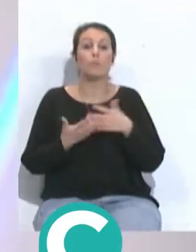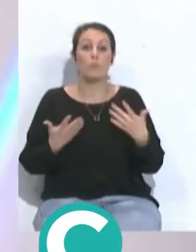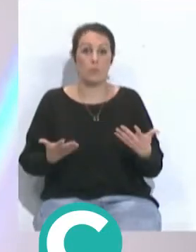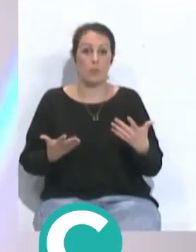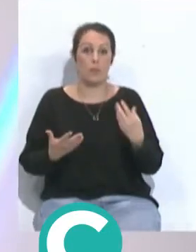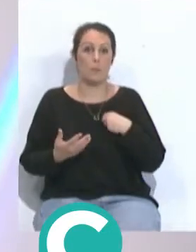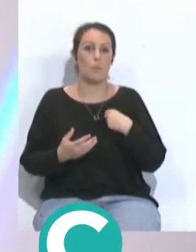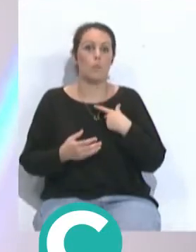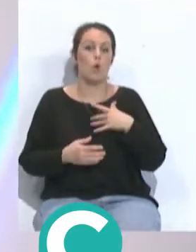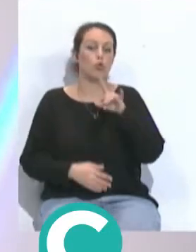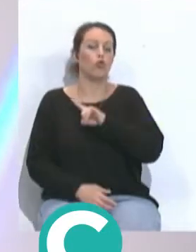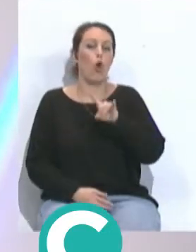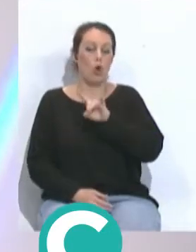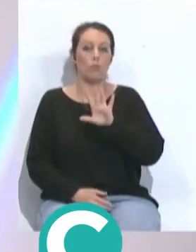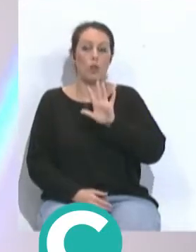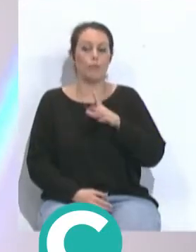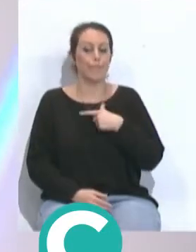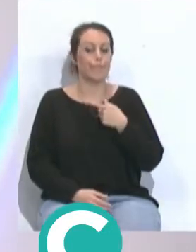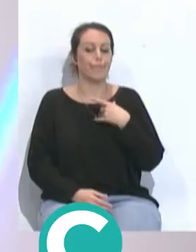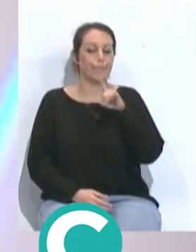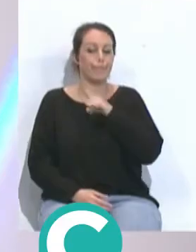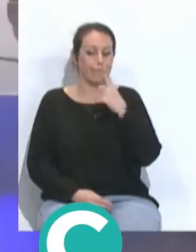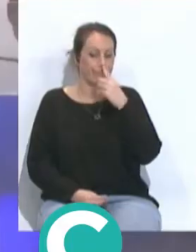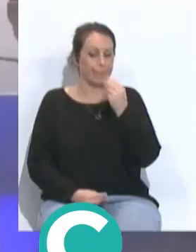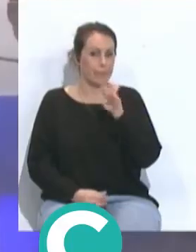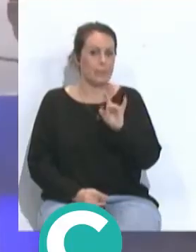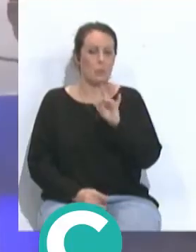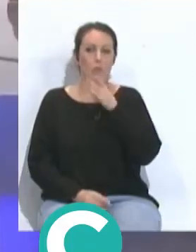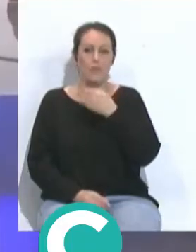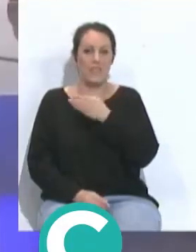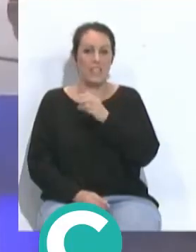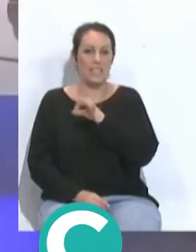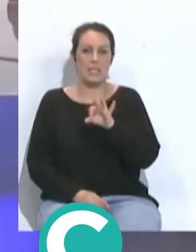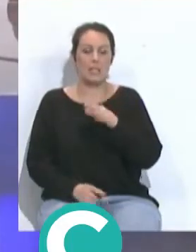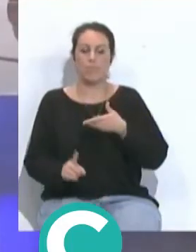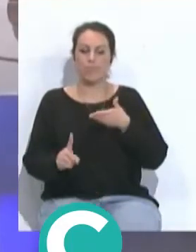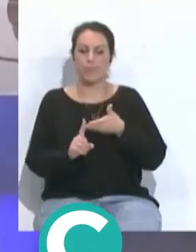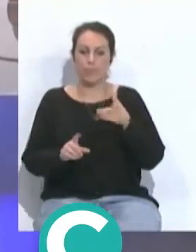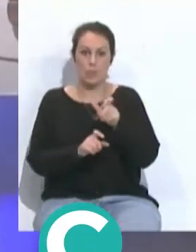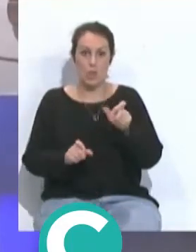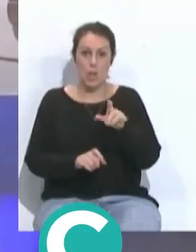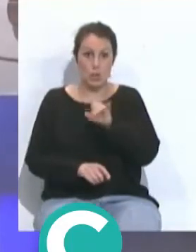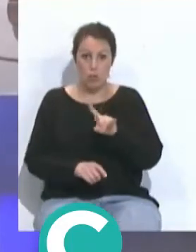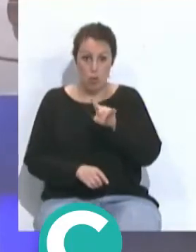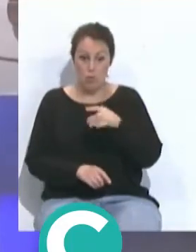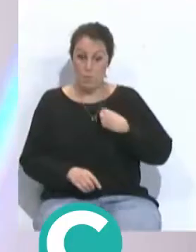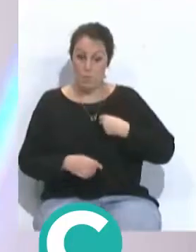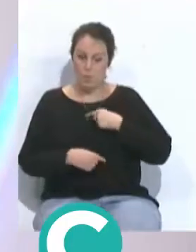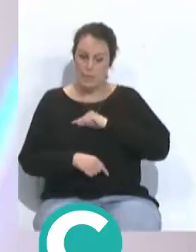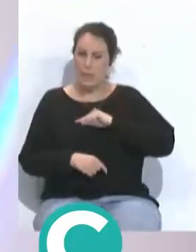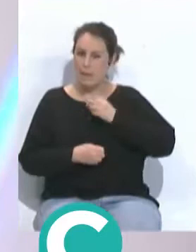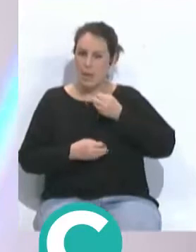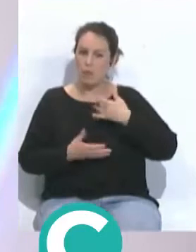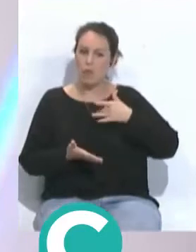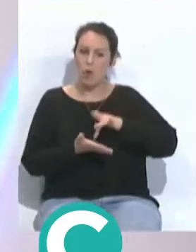decíamos lo de los sanos pero yo apuestaría por los sanos por aquello de que el Betis va a atacar va a atacar con gente y los sanos donde se encuentra bien cuando tiene